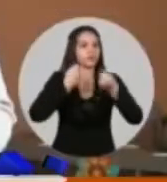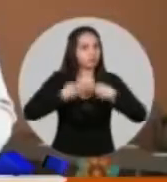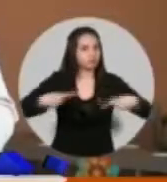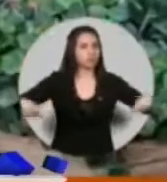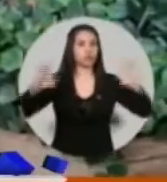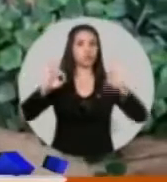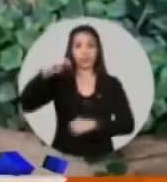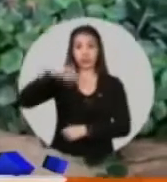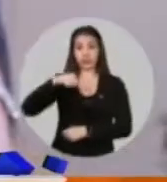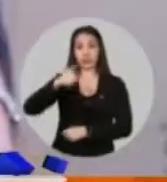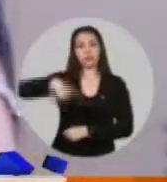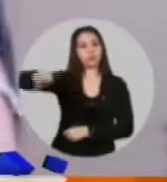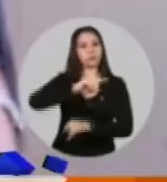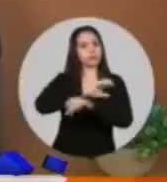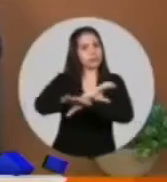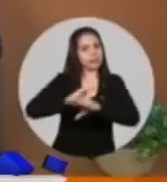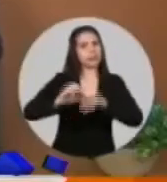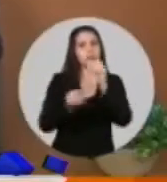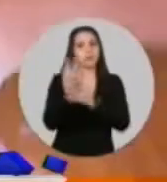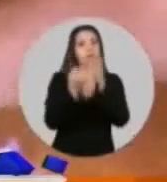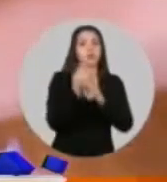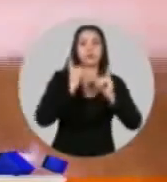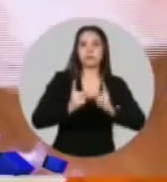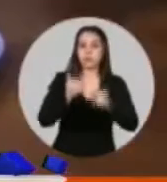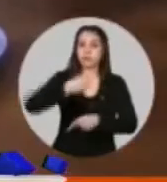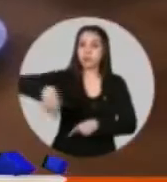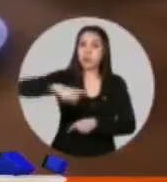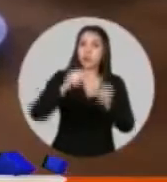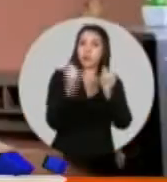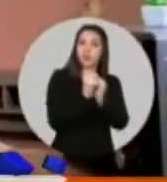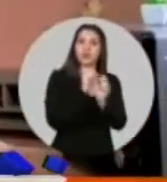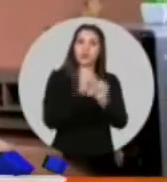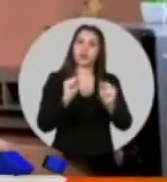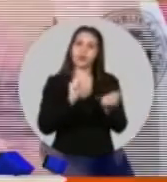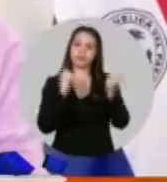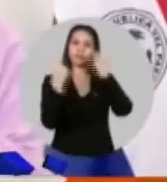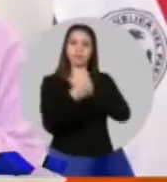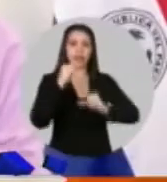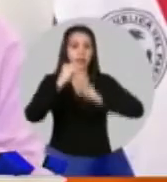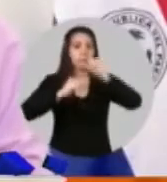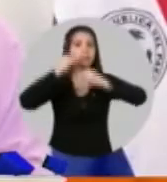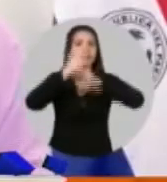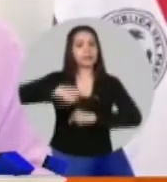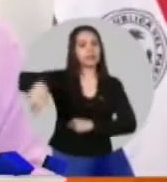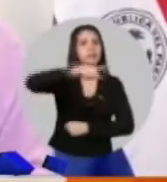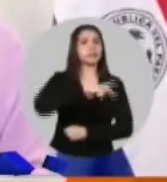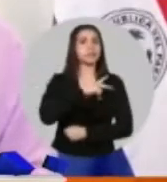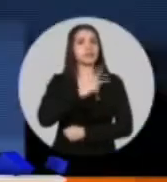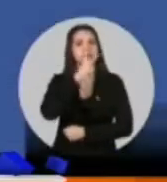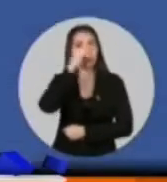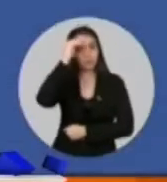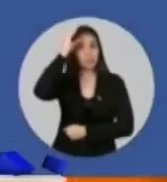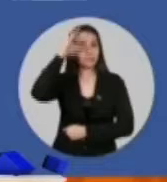es el momento. quiere eso. A mí no me parece mala la idea. Estoy muy de acuerdo con Nadie, Pero, perdón, quiero decir... Está mal presentado.